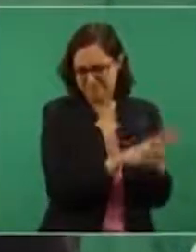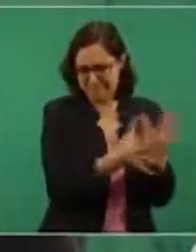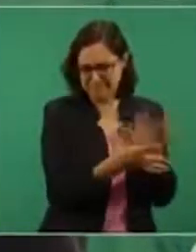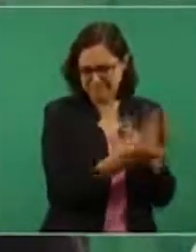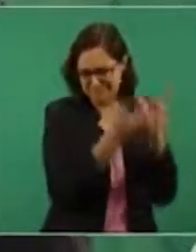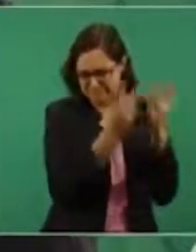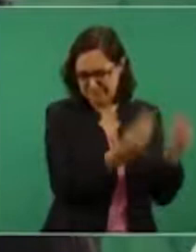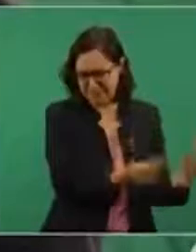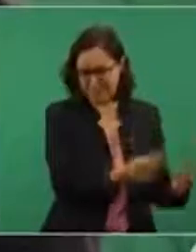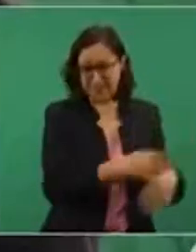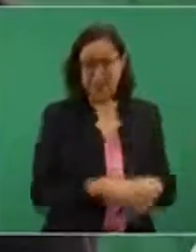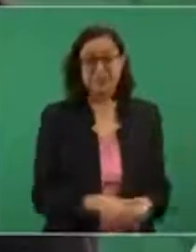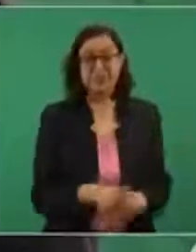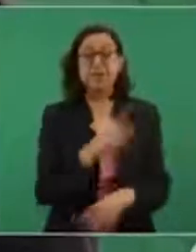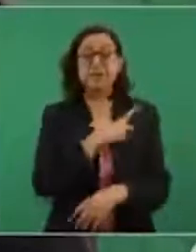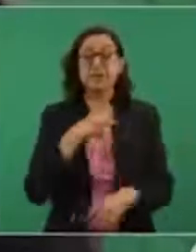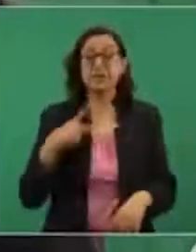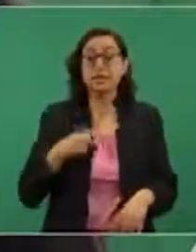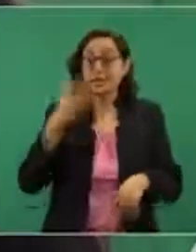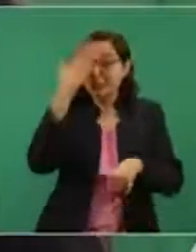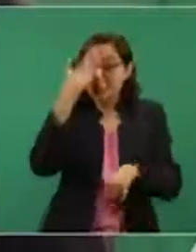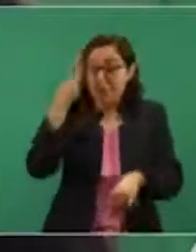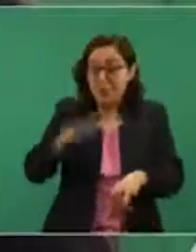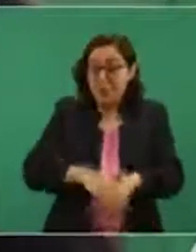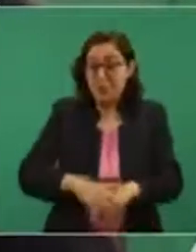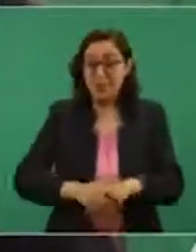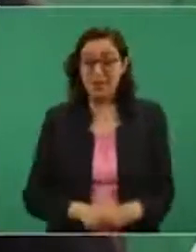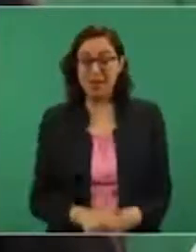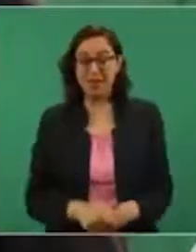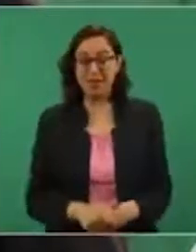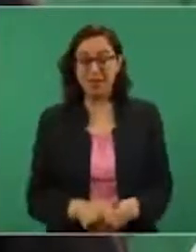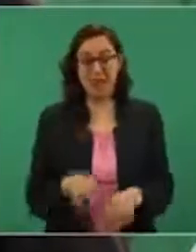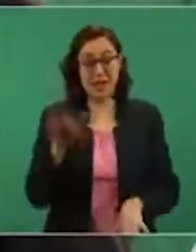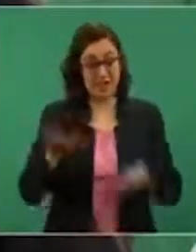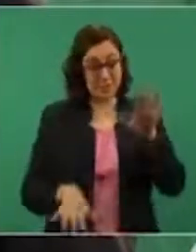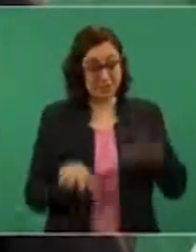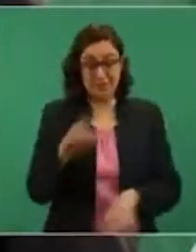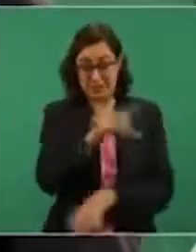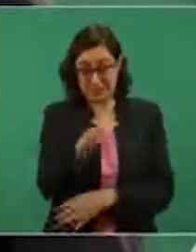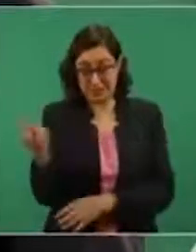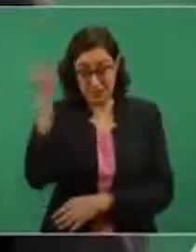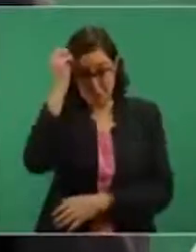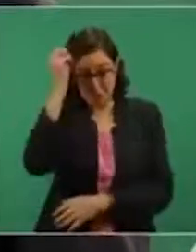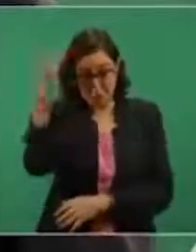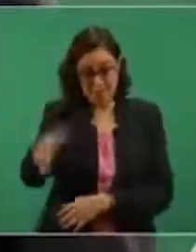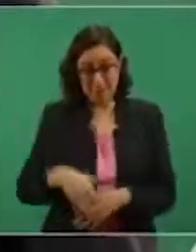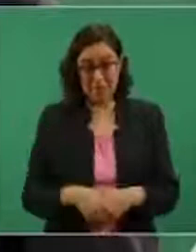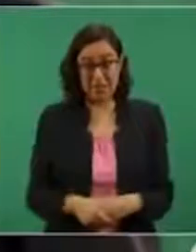porque se olvida, se padece de amnesia.